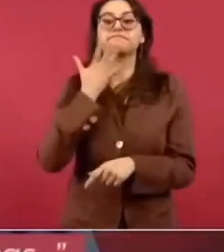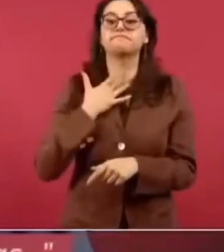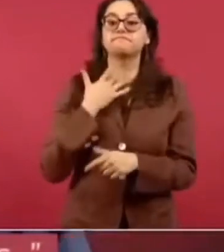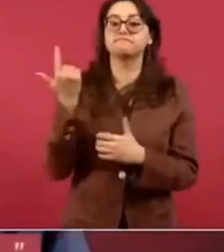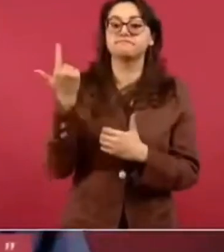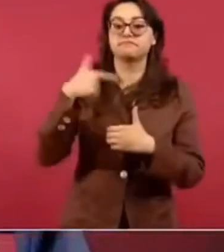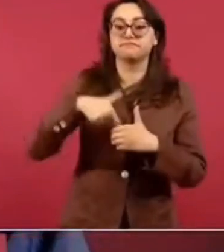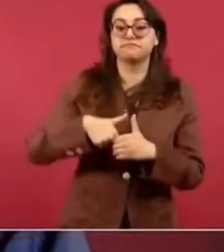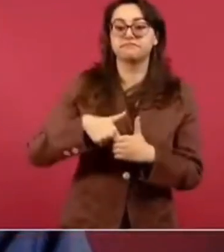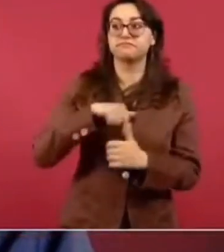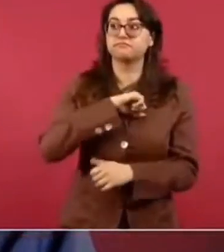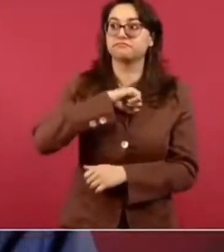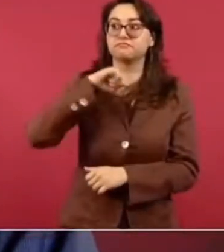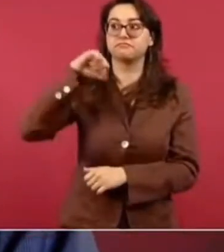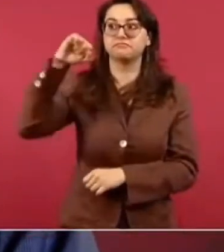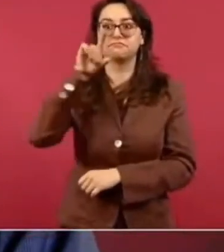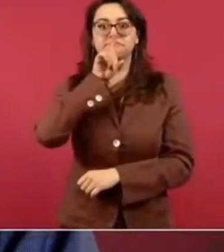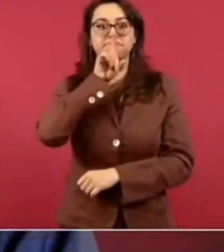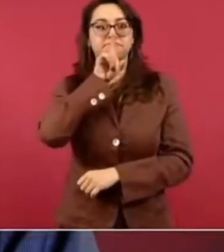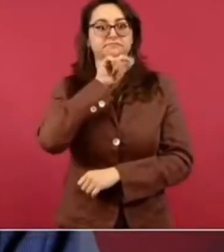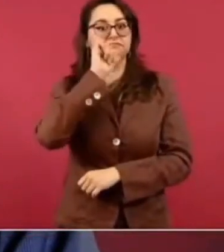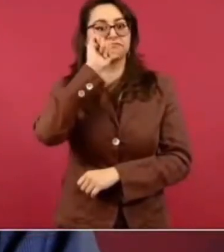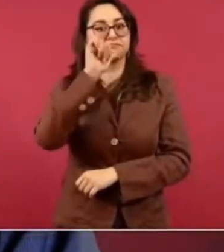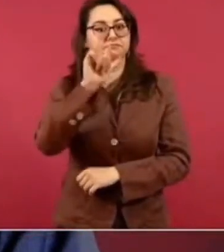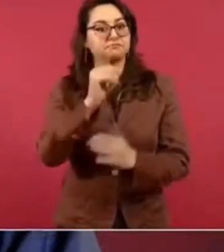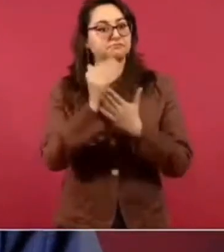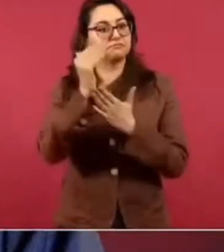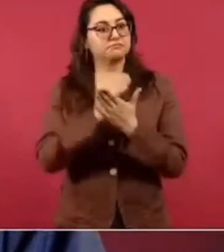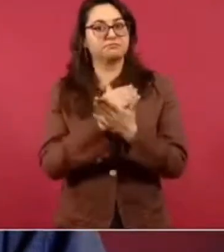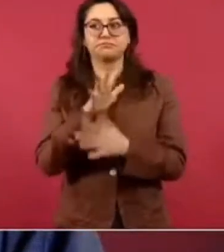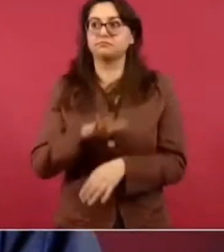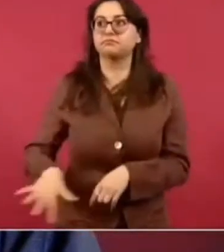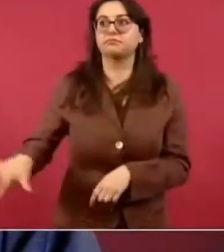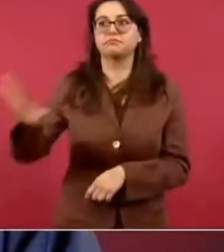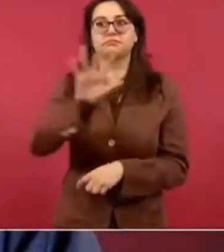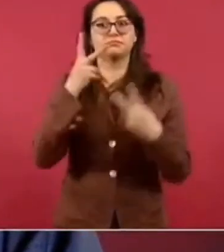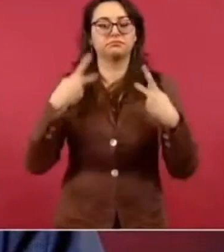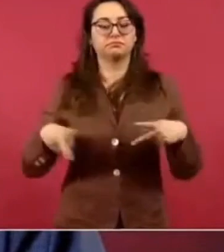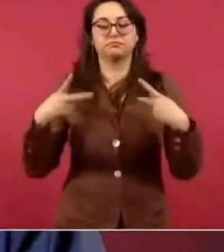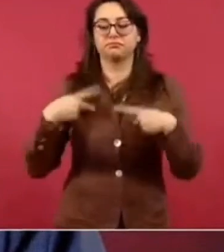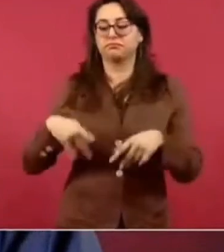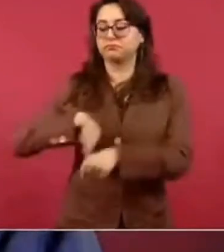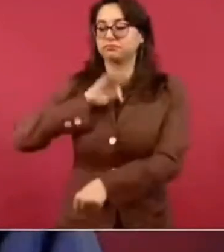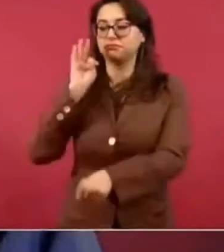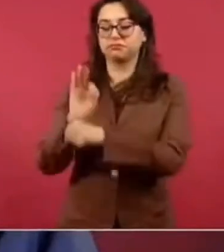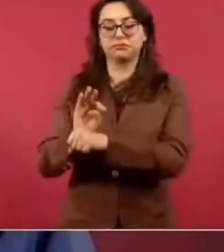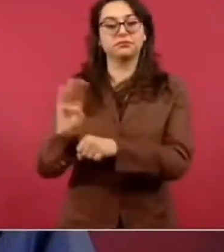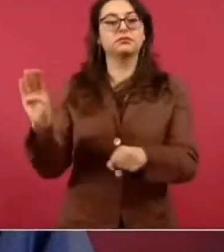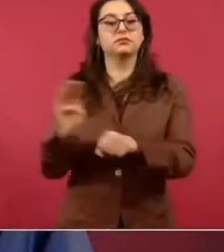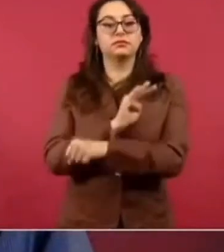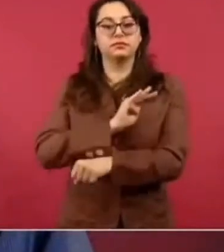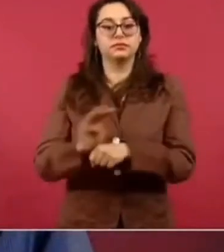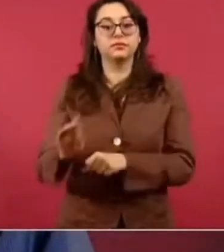al pueblo de México. Eso es lo mismo de la salud y de la educación.